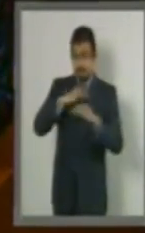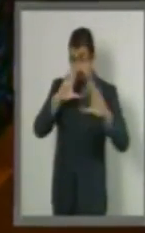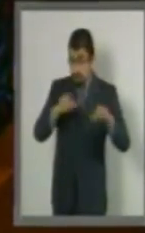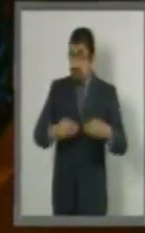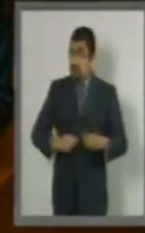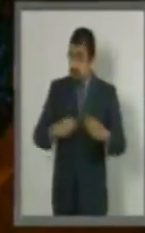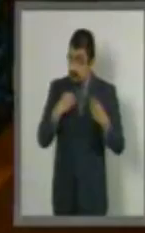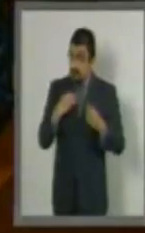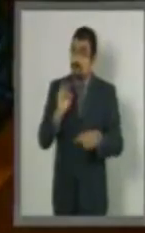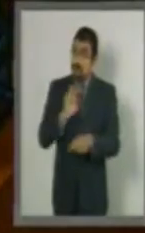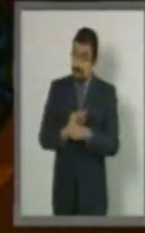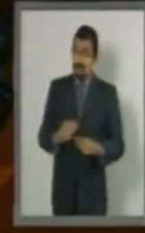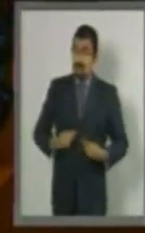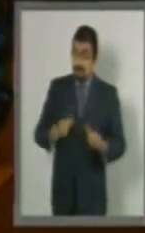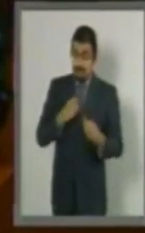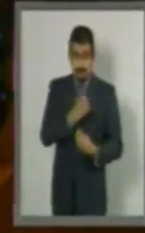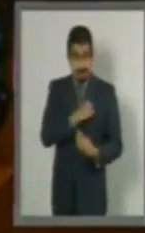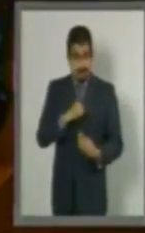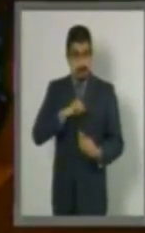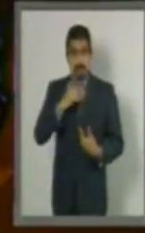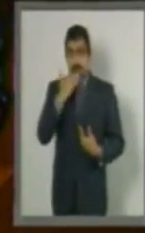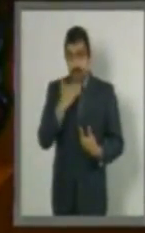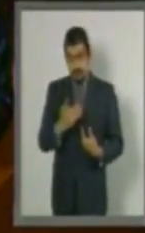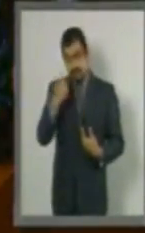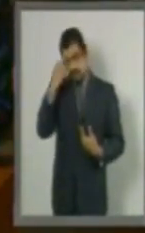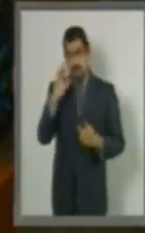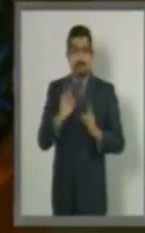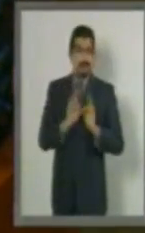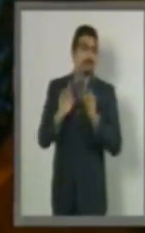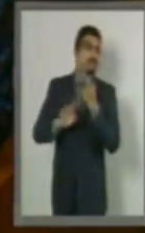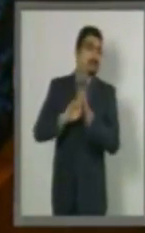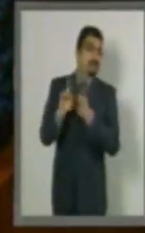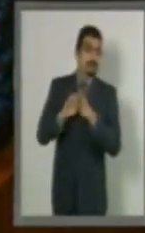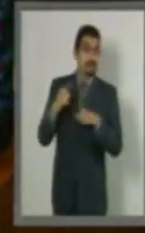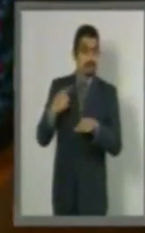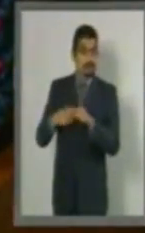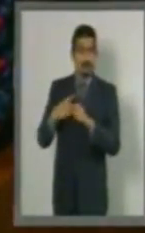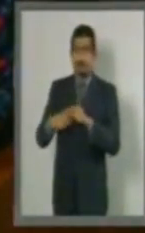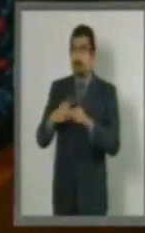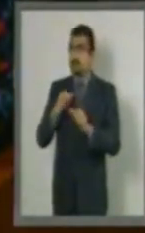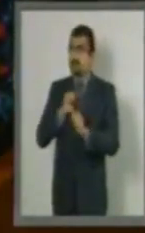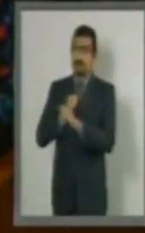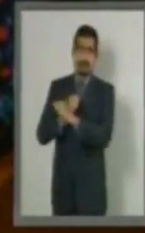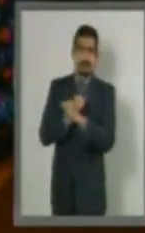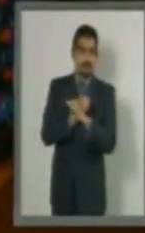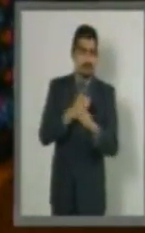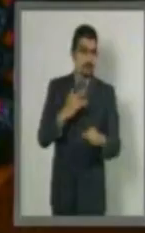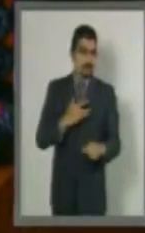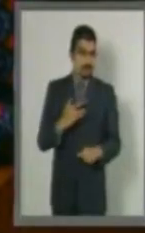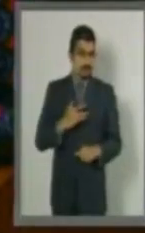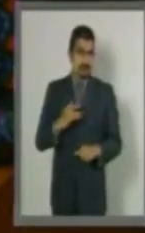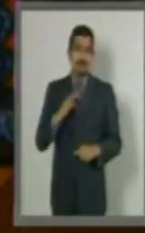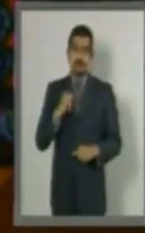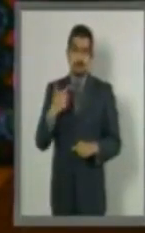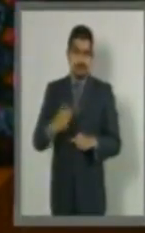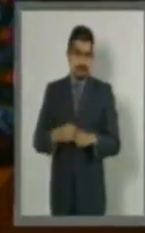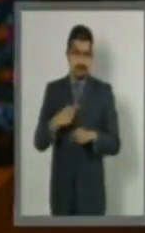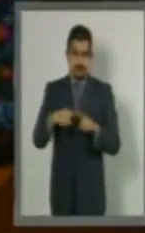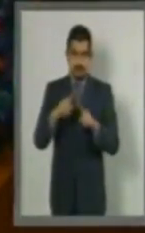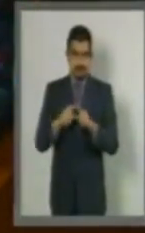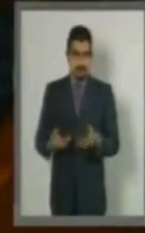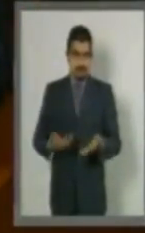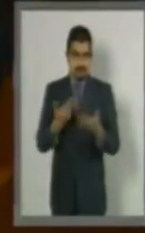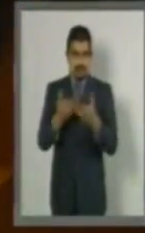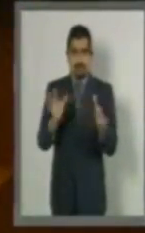una vida saludable a fin de prevenir y atender de manera oportuna las enfermedades no transmisibles.